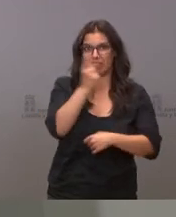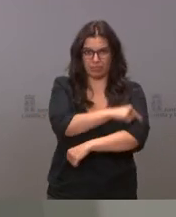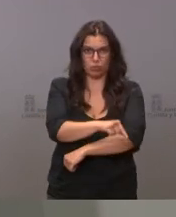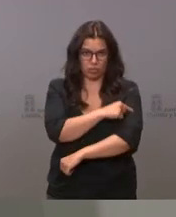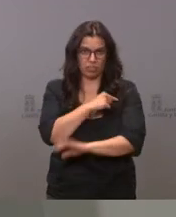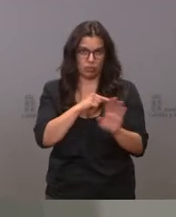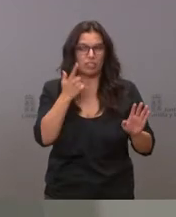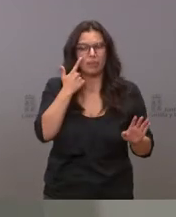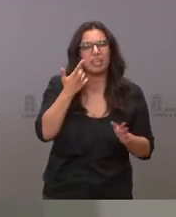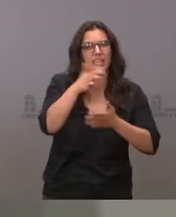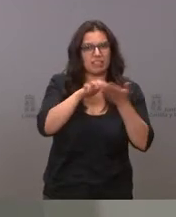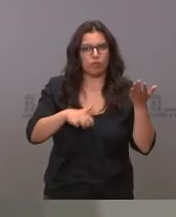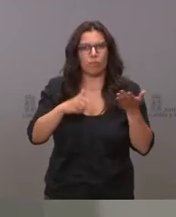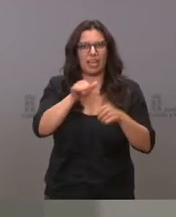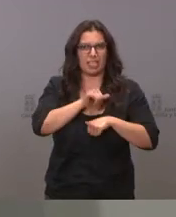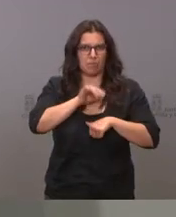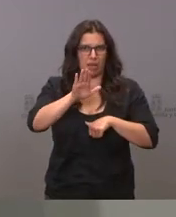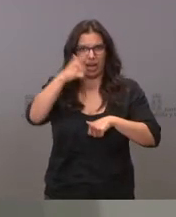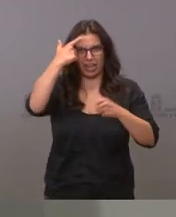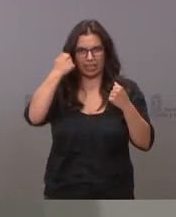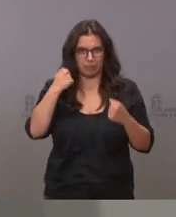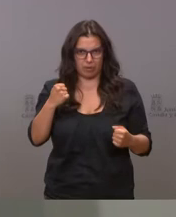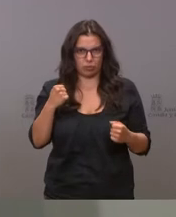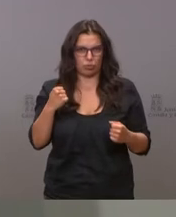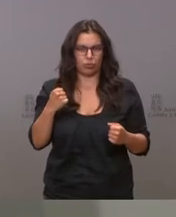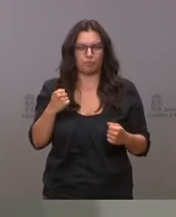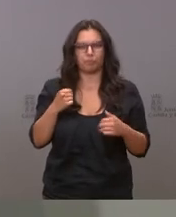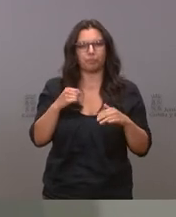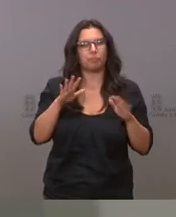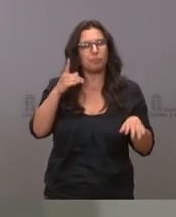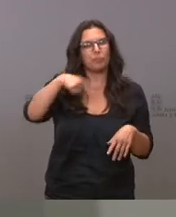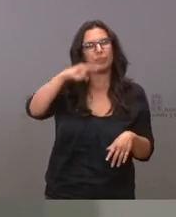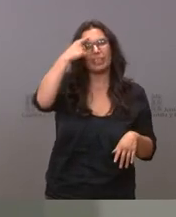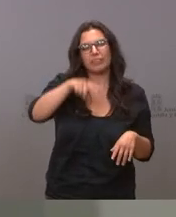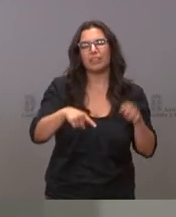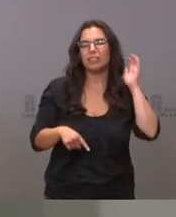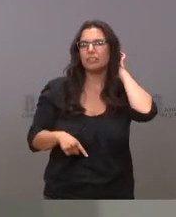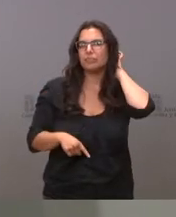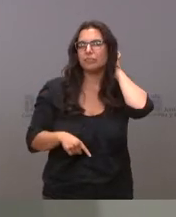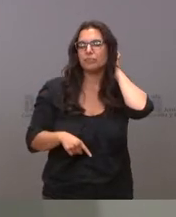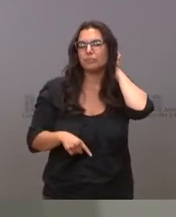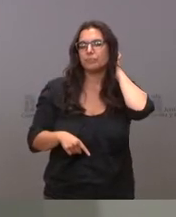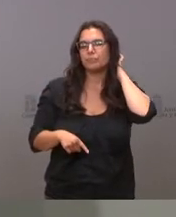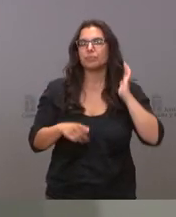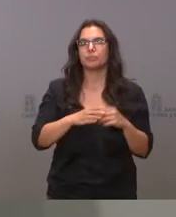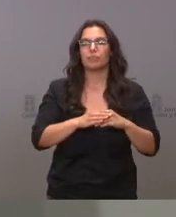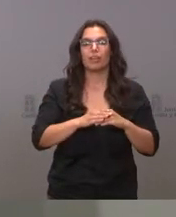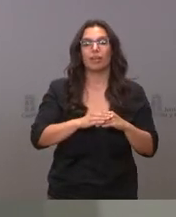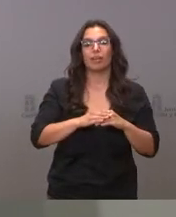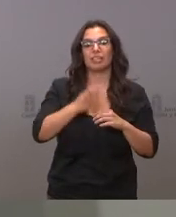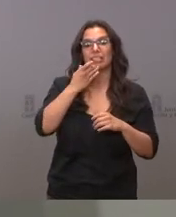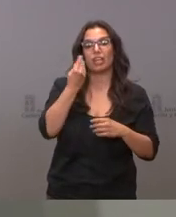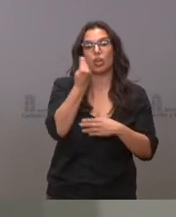el informe de nuestros expertos en salud pública a ese respecto pero saben ustedes que la incidencia de complicaciones